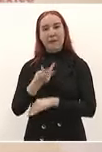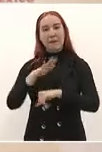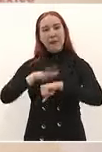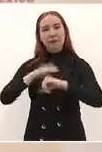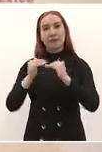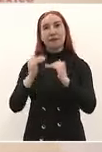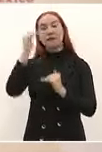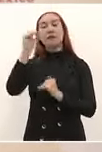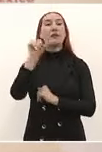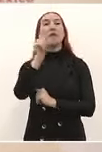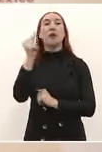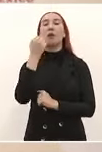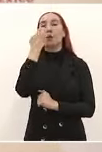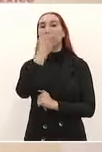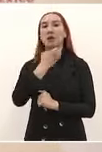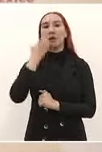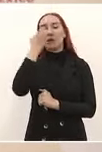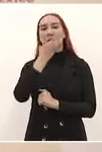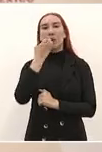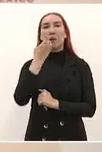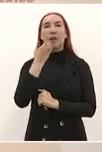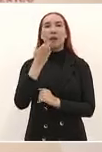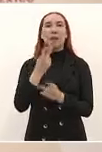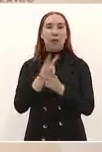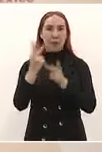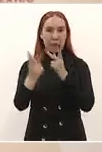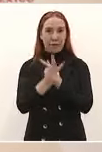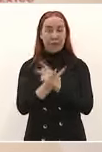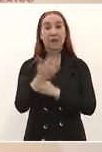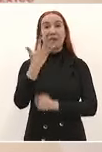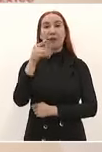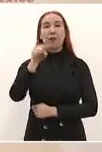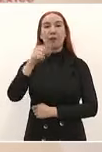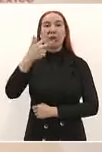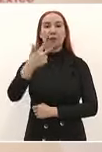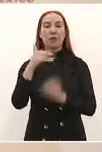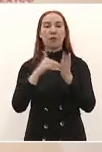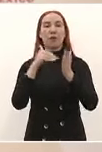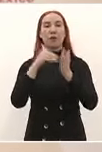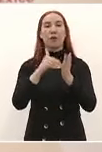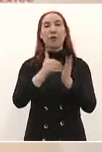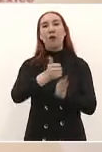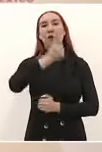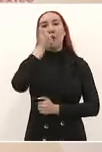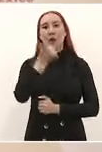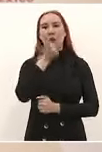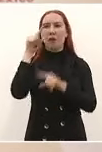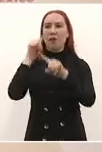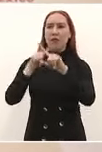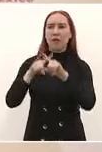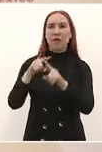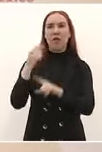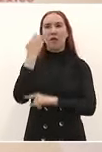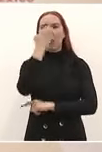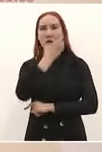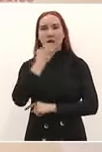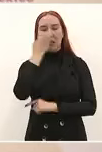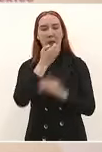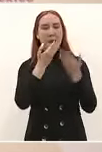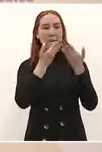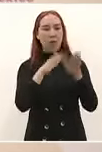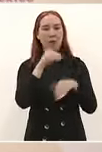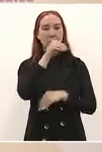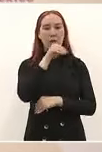atendemos cada año a 5.8 millones de estudiantes de todas las escuelas públicas